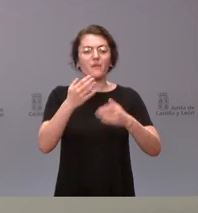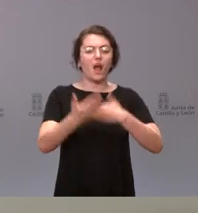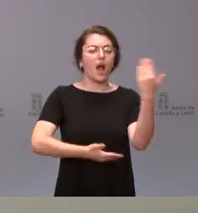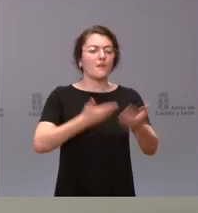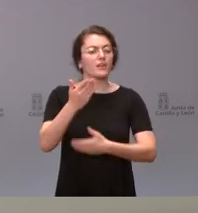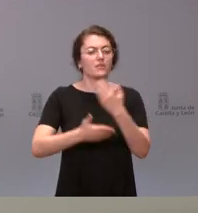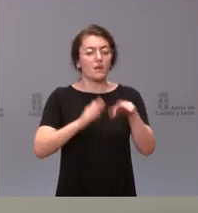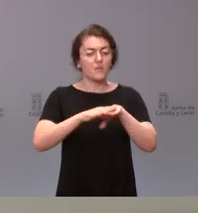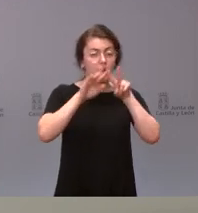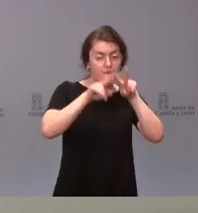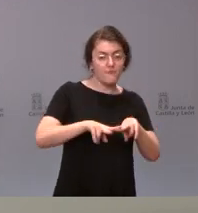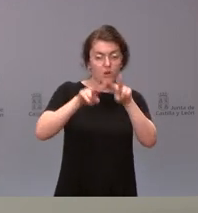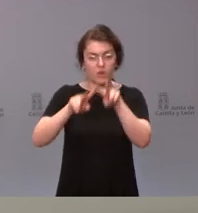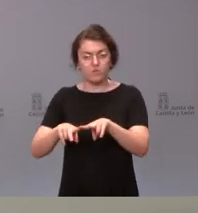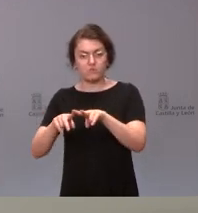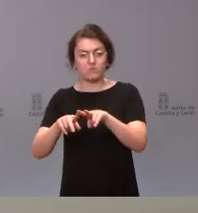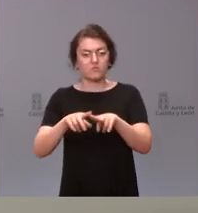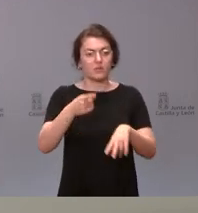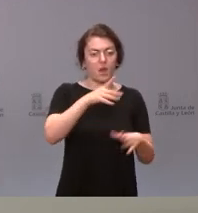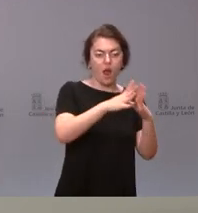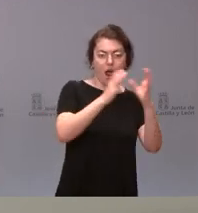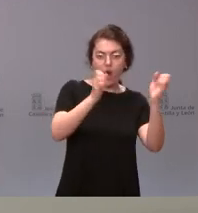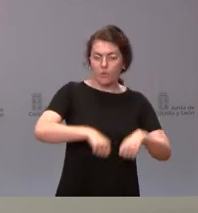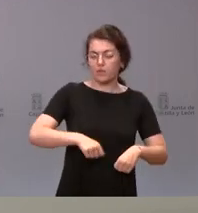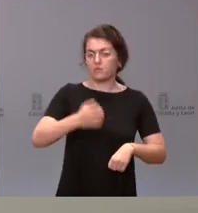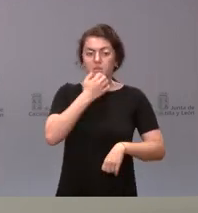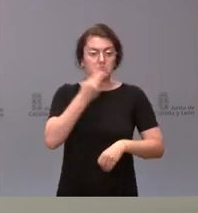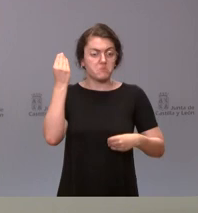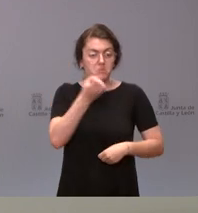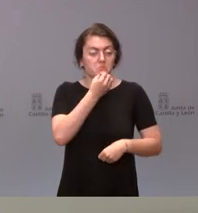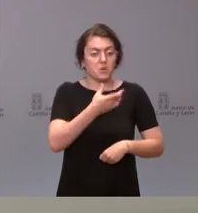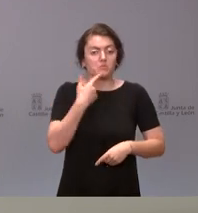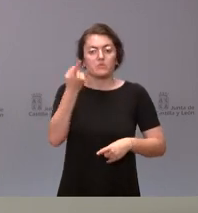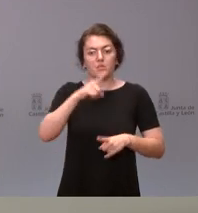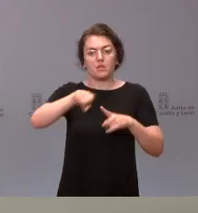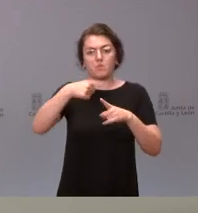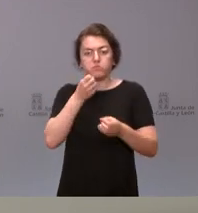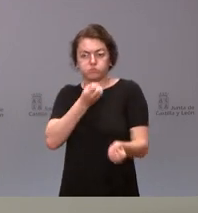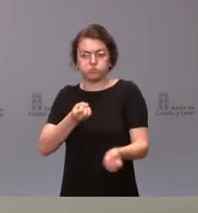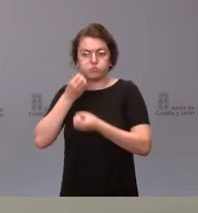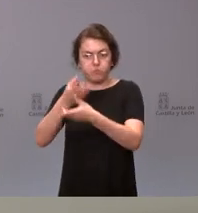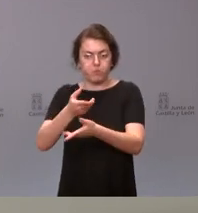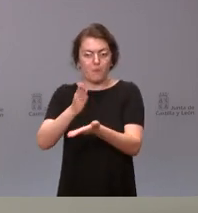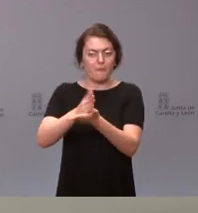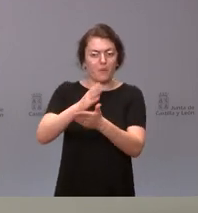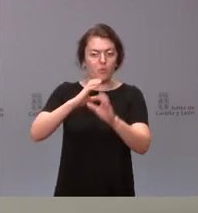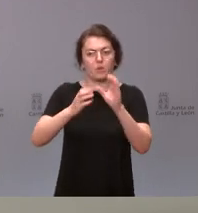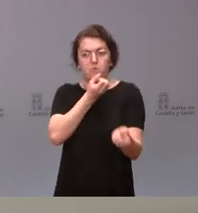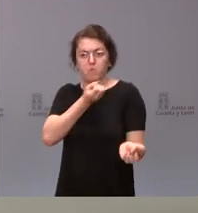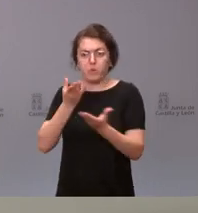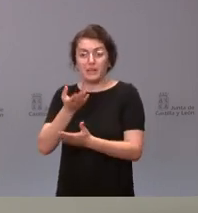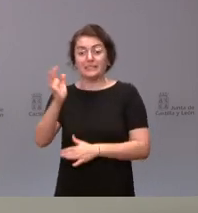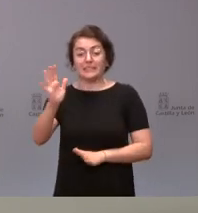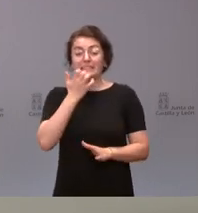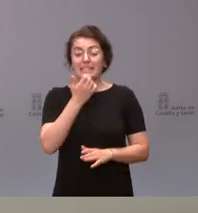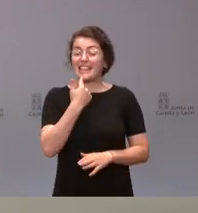acordando lo que es bien oportuno y, por tanto, también comunicarlo a los medios de comunicación? Pues, naturalmente, sí. Y, por tanto, en ese contexto, si usted me pregunta si somos conscientes de